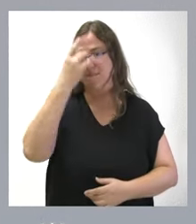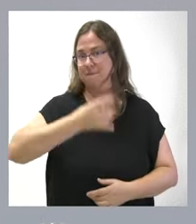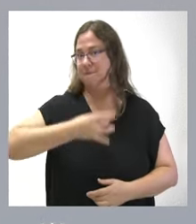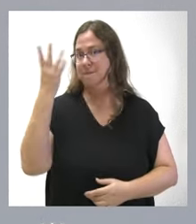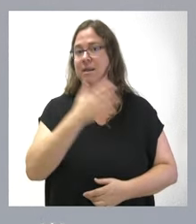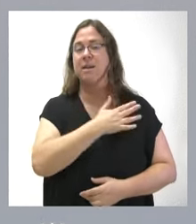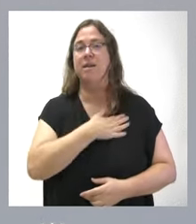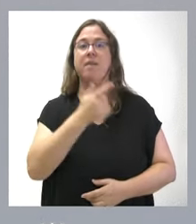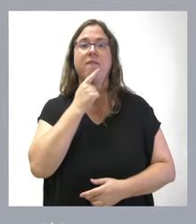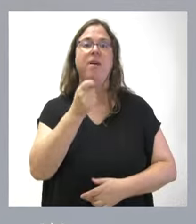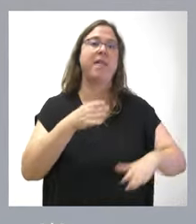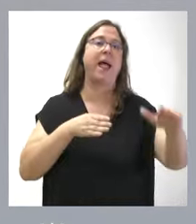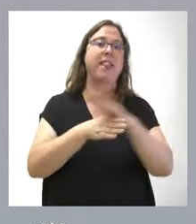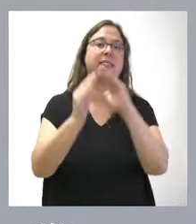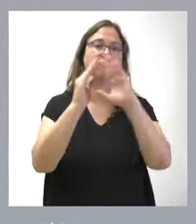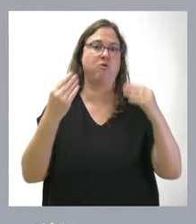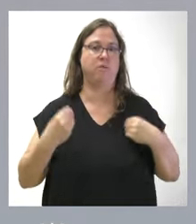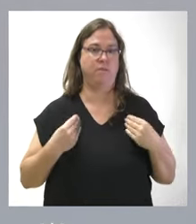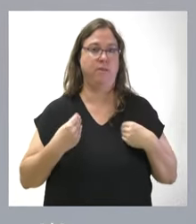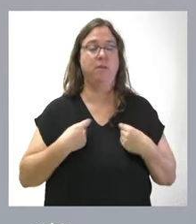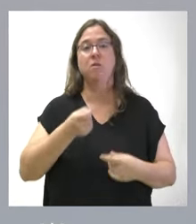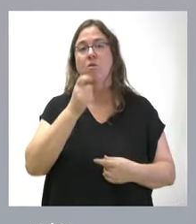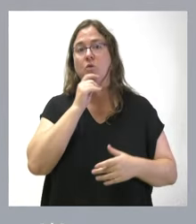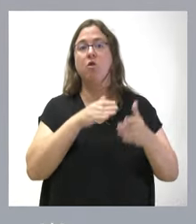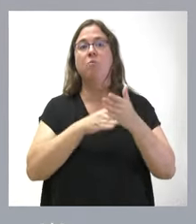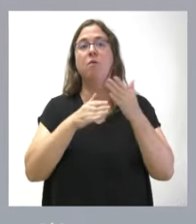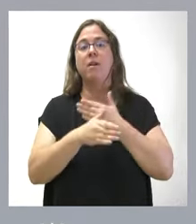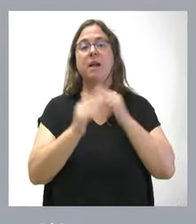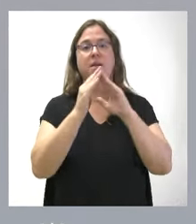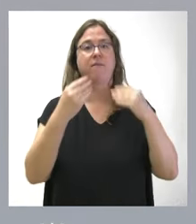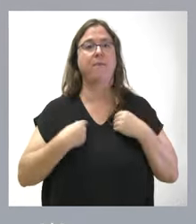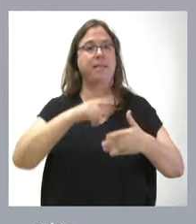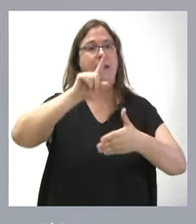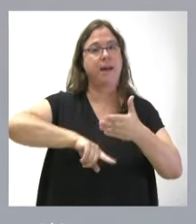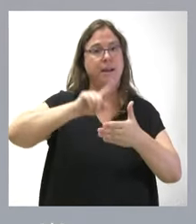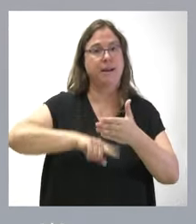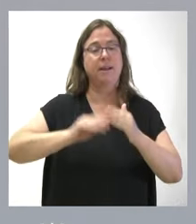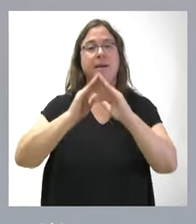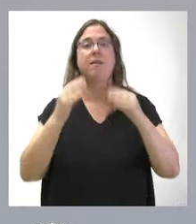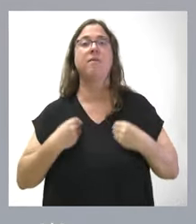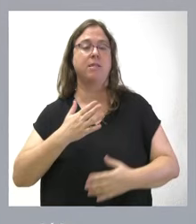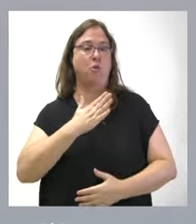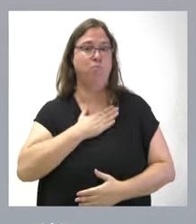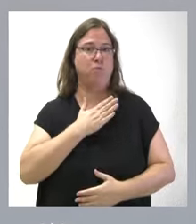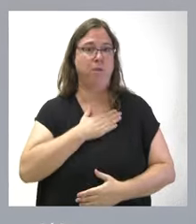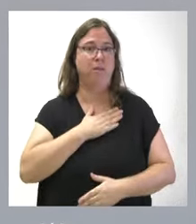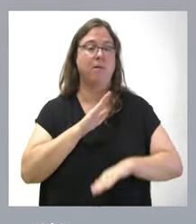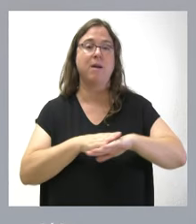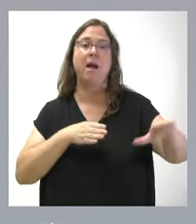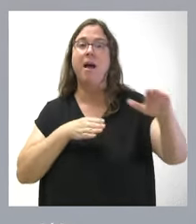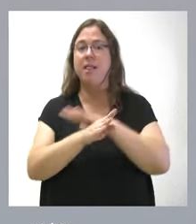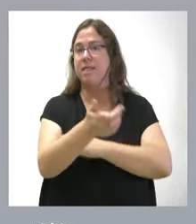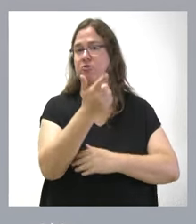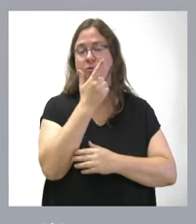en facilitar el acceso a la vivienda, bien a través de la vivienda al alquiler, bien a través de la vivienda en propiedad, para facilitar el acceso de esta